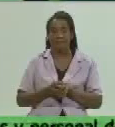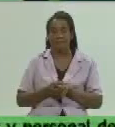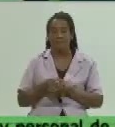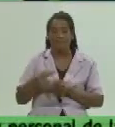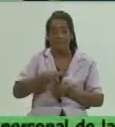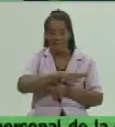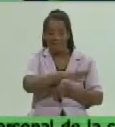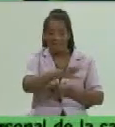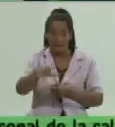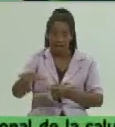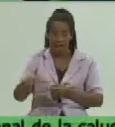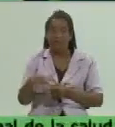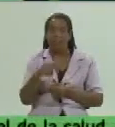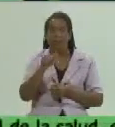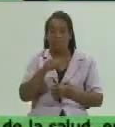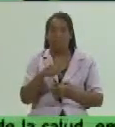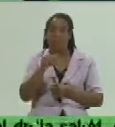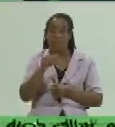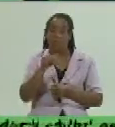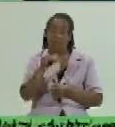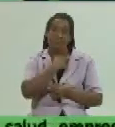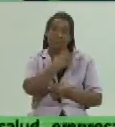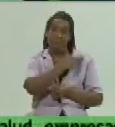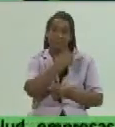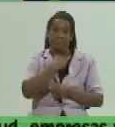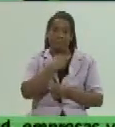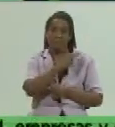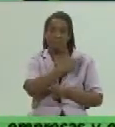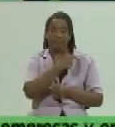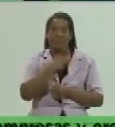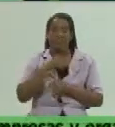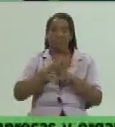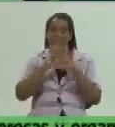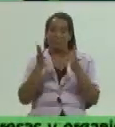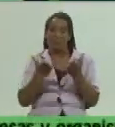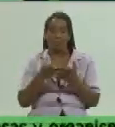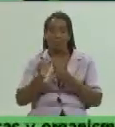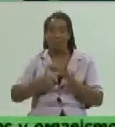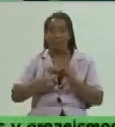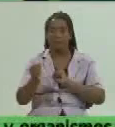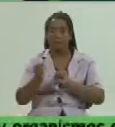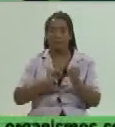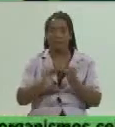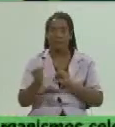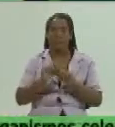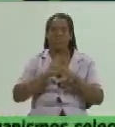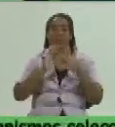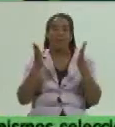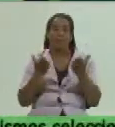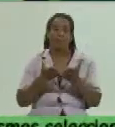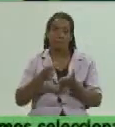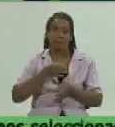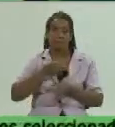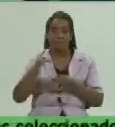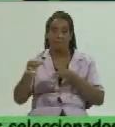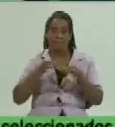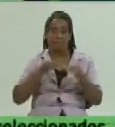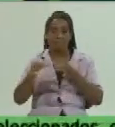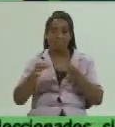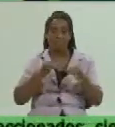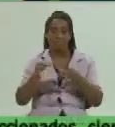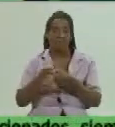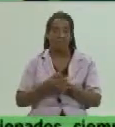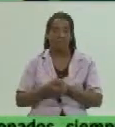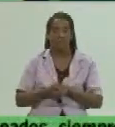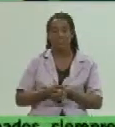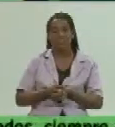va a representar a ellos y quien va a llevar todo el control sobre las operatorias de cómo funcionan ellos va a ser así y bueno a través de